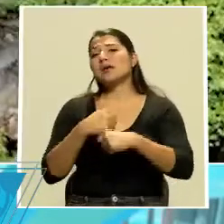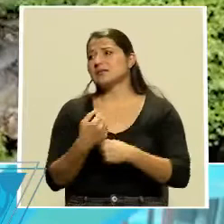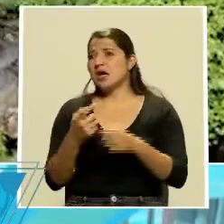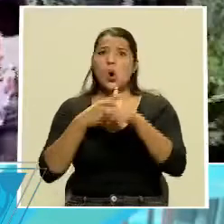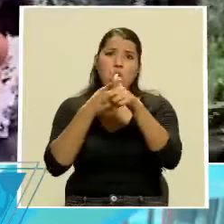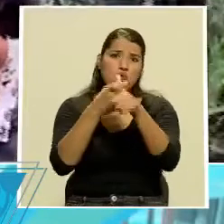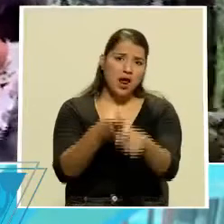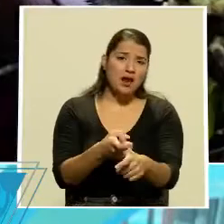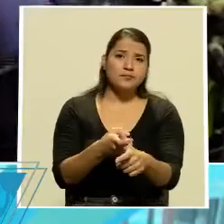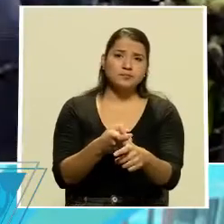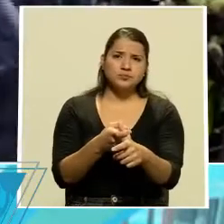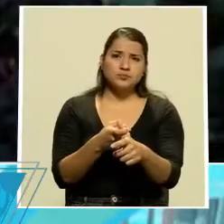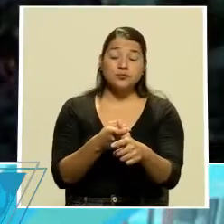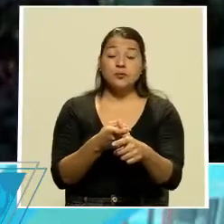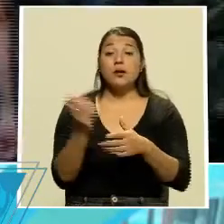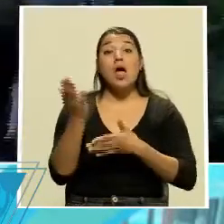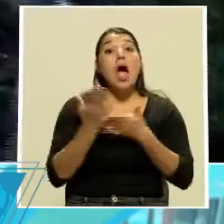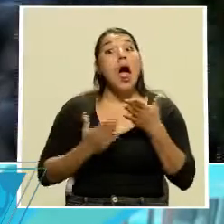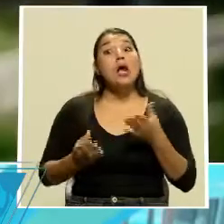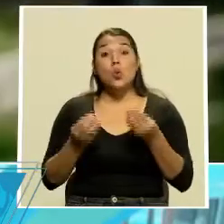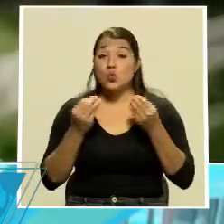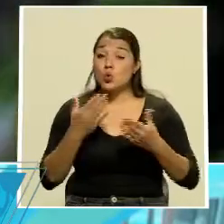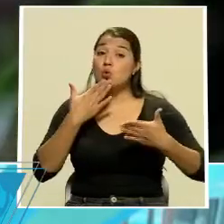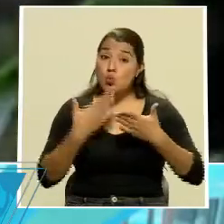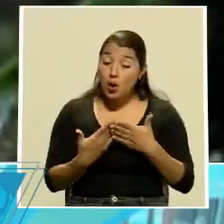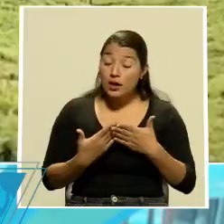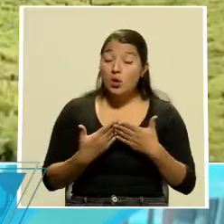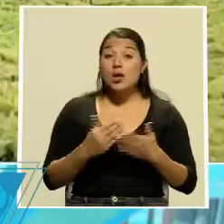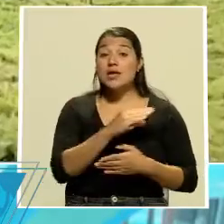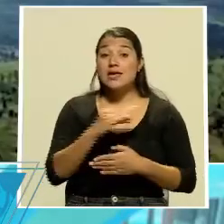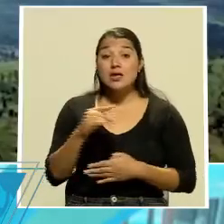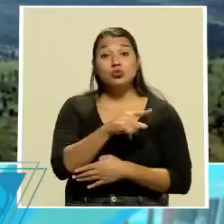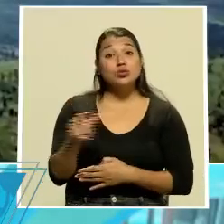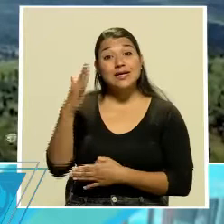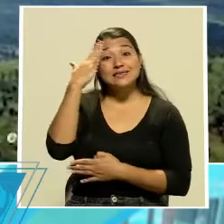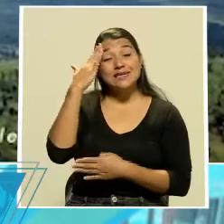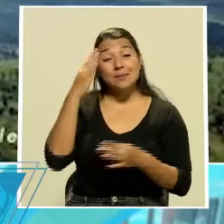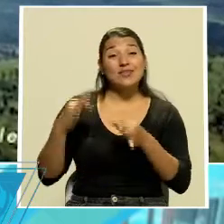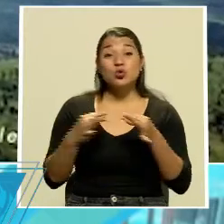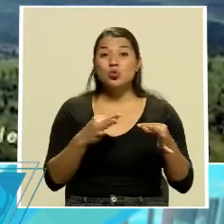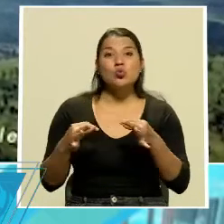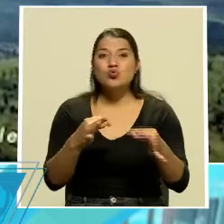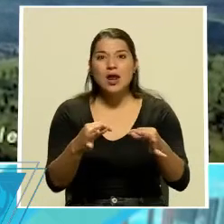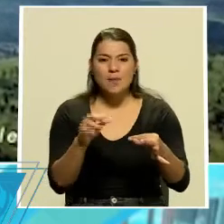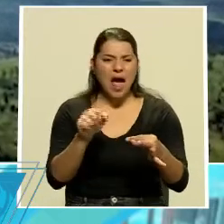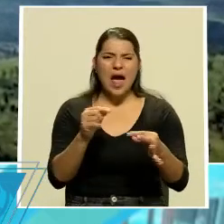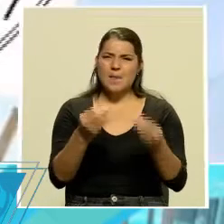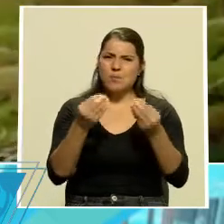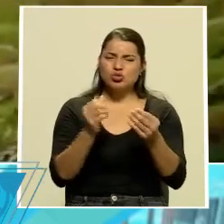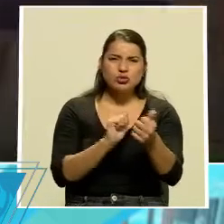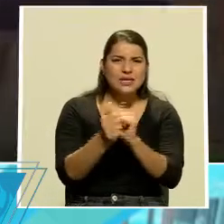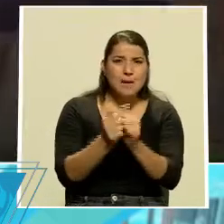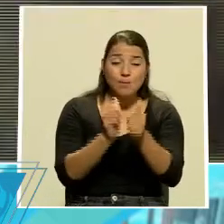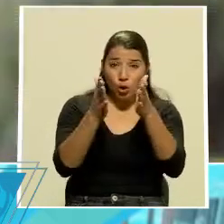correr. Hay algo que es muy bueno y que sepan que es que Turrialba es una tierra de deportistas. Y